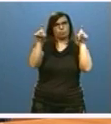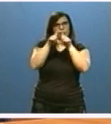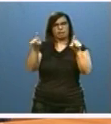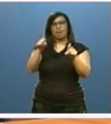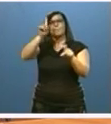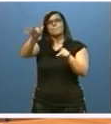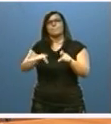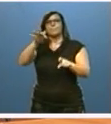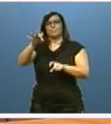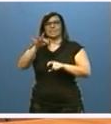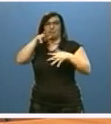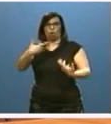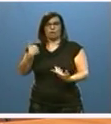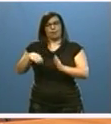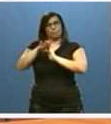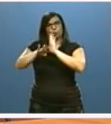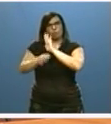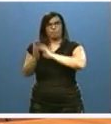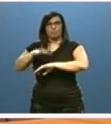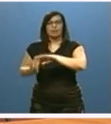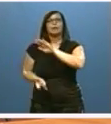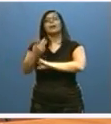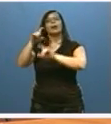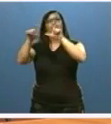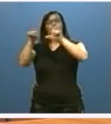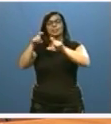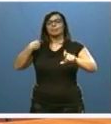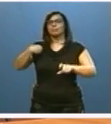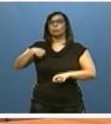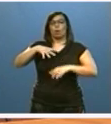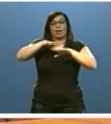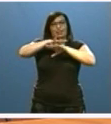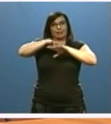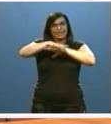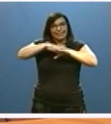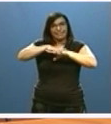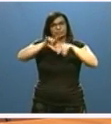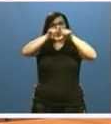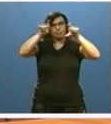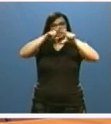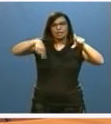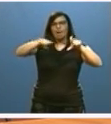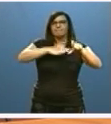programa de creación de empresas, es que nuestro tejido empresarial, principalmente de pymes, gane en dimensión.